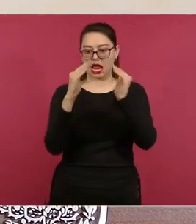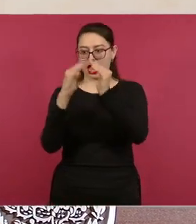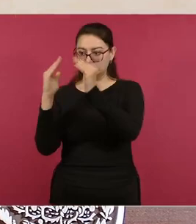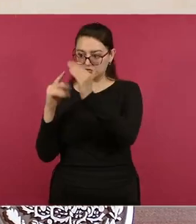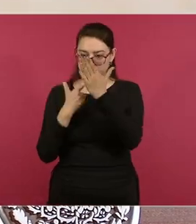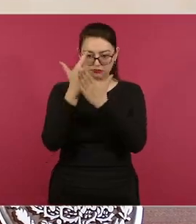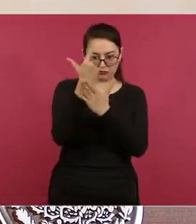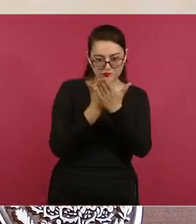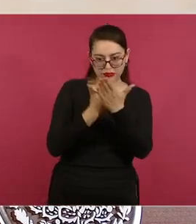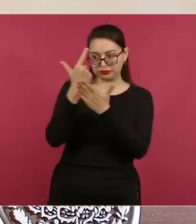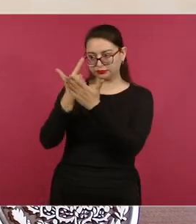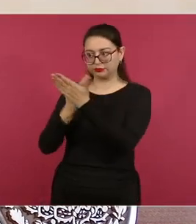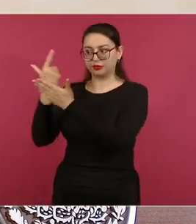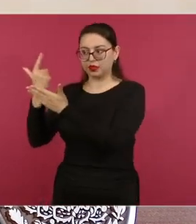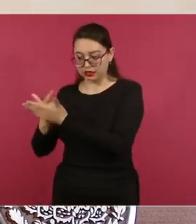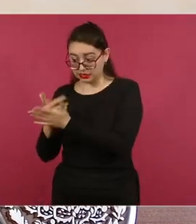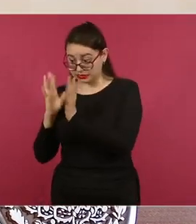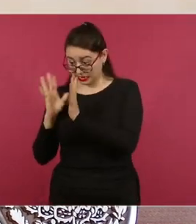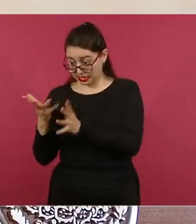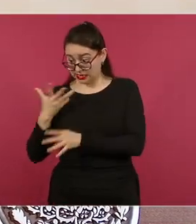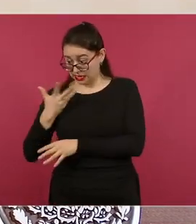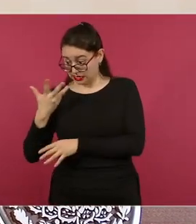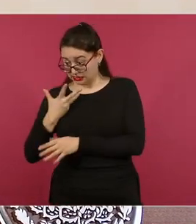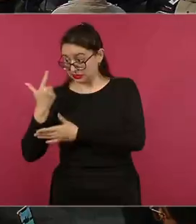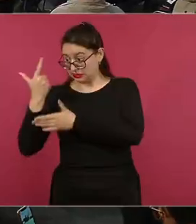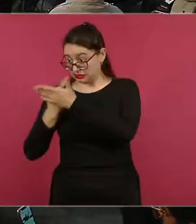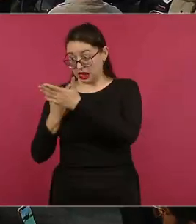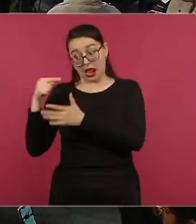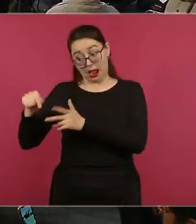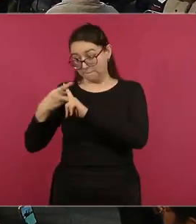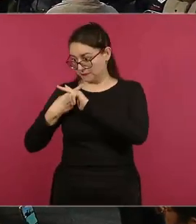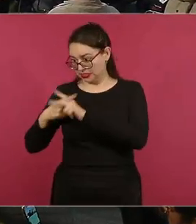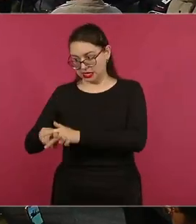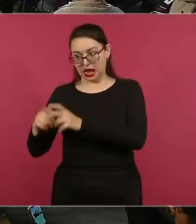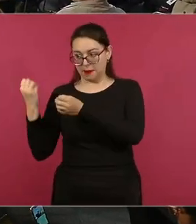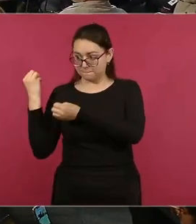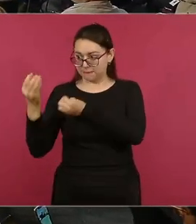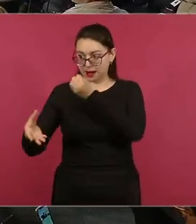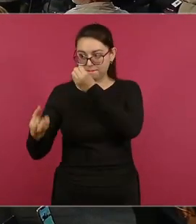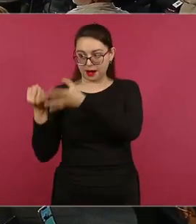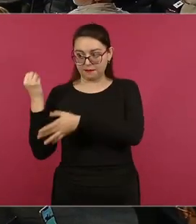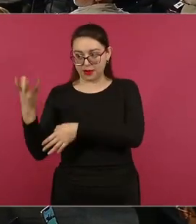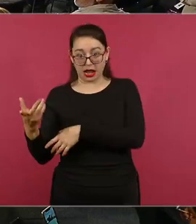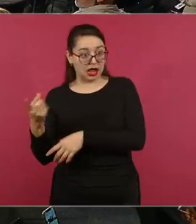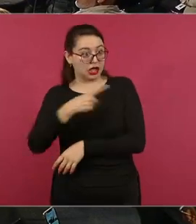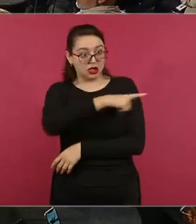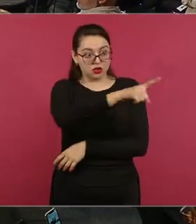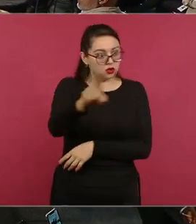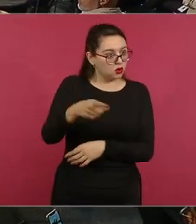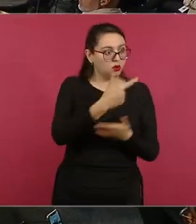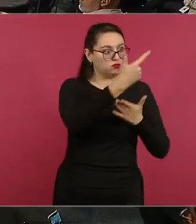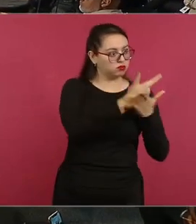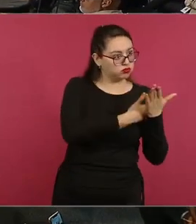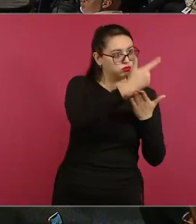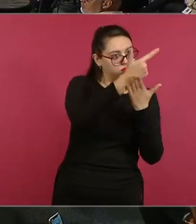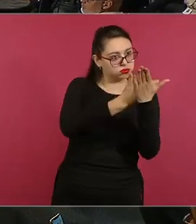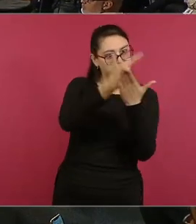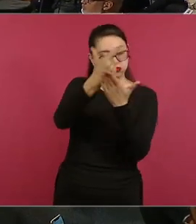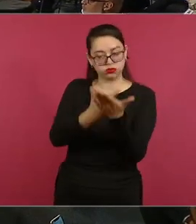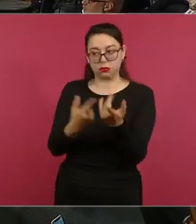terminar el censo, sino que ya vamos a empezar mañana a entregar los apoyos. ¿Pero el apoyo es directo? Directo.